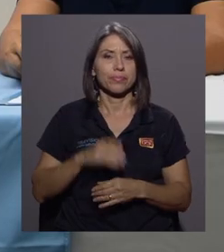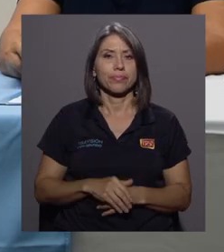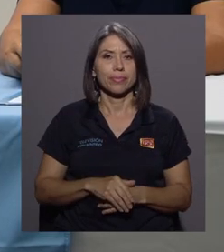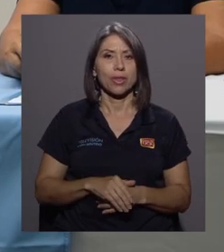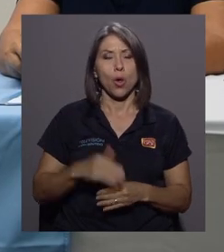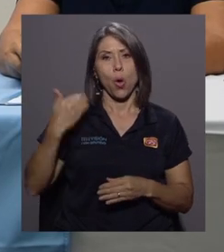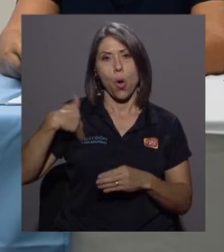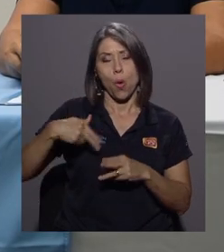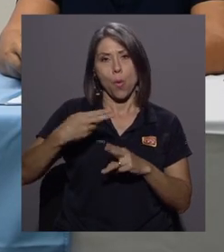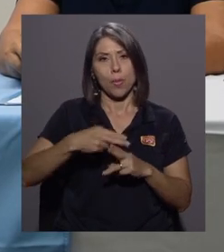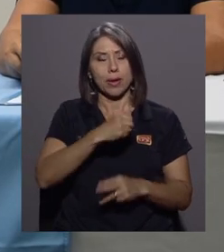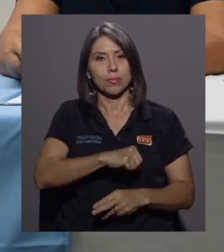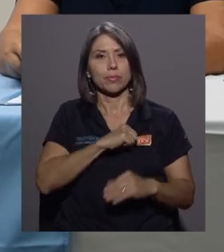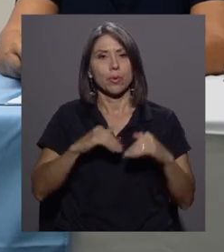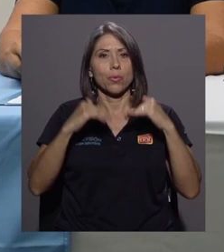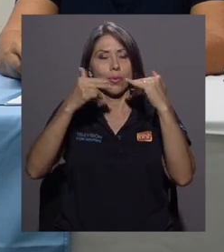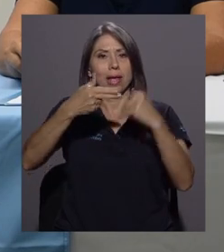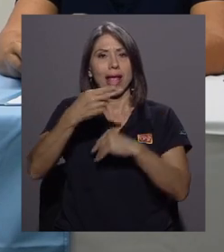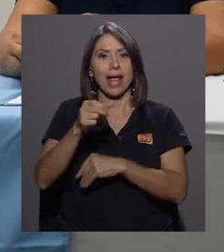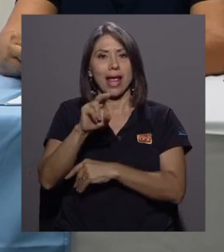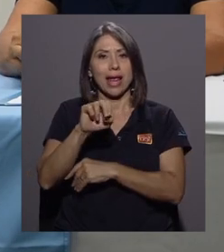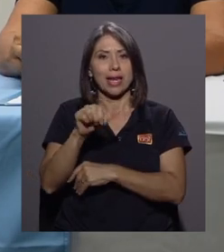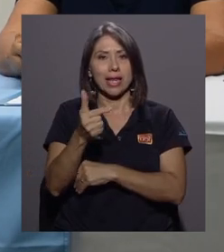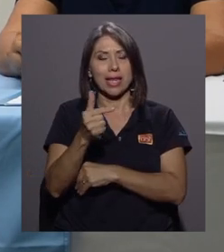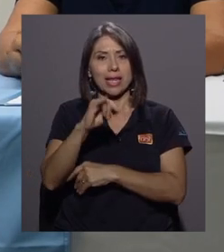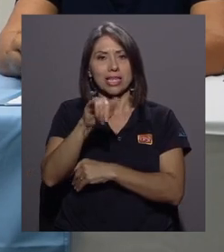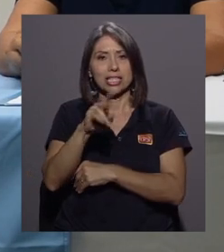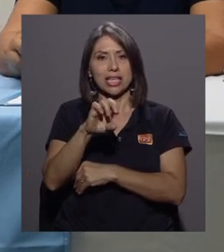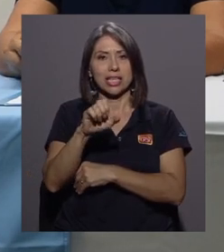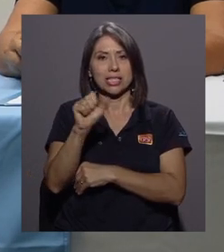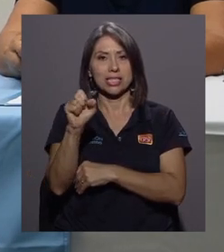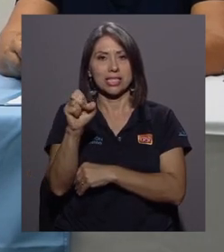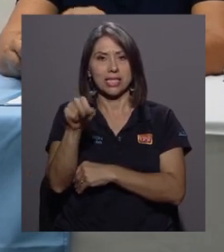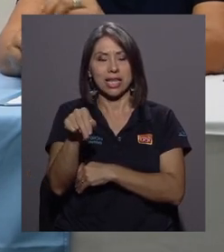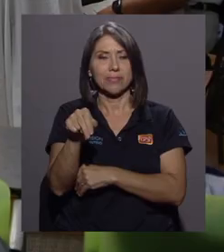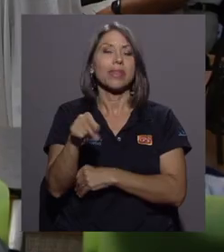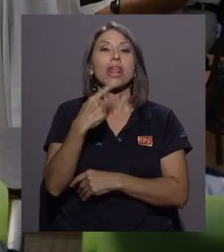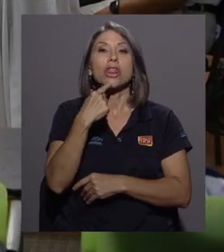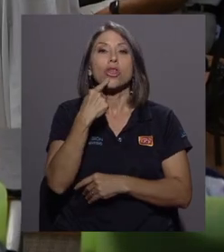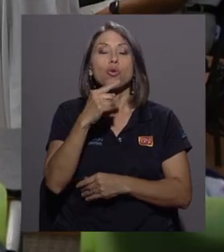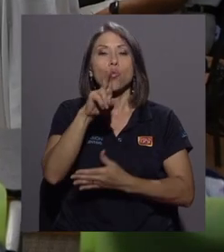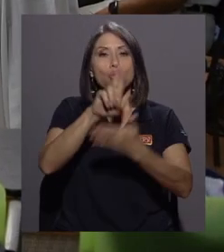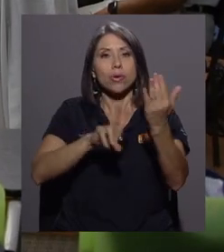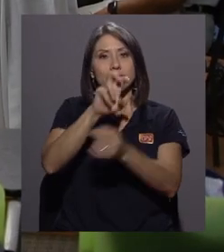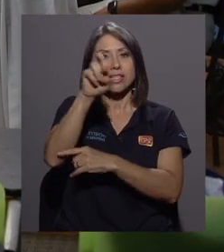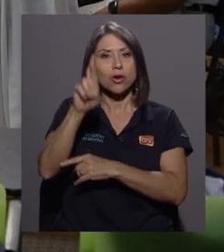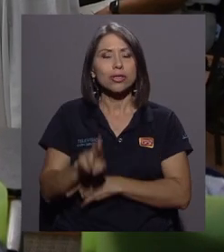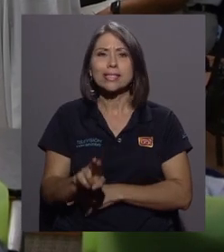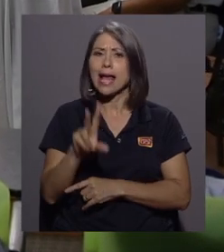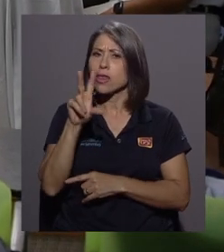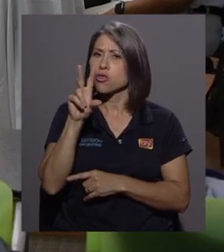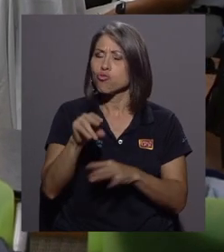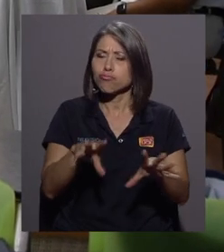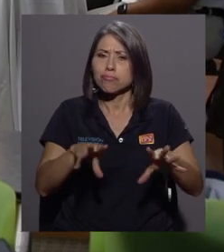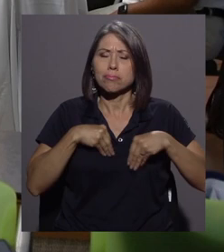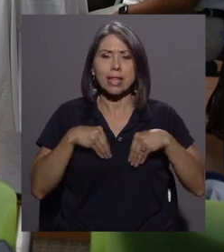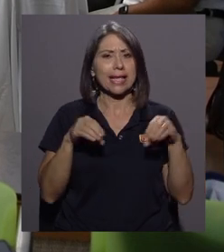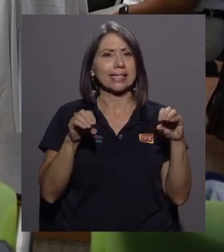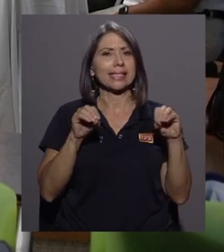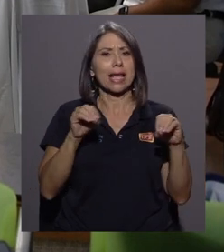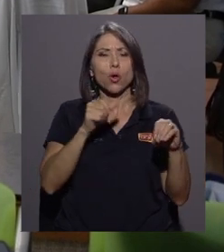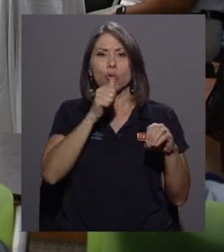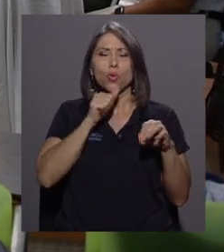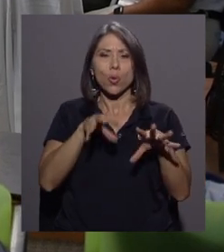Henning Jensen Pennington, rector de la UCR, enfatizó que la Universidad de Costa Rica tiene cero tolerancia hacia el acoso